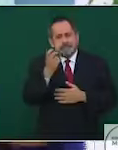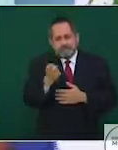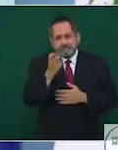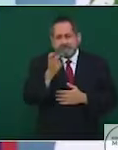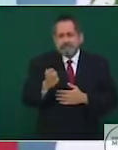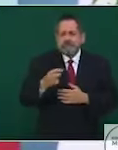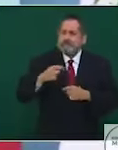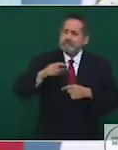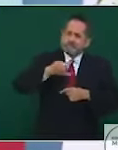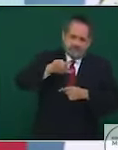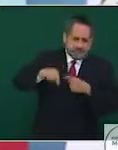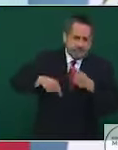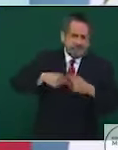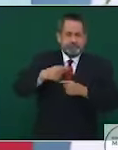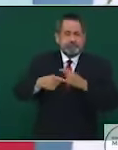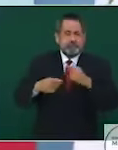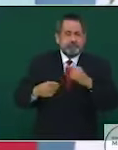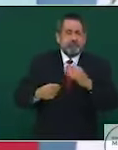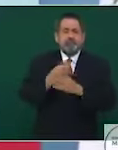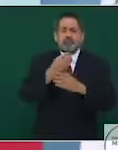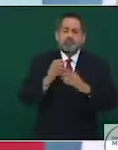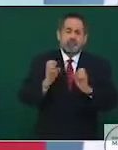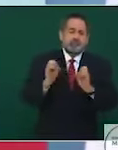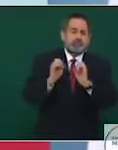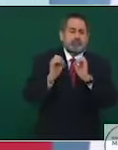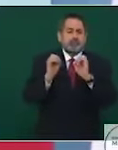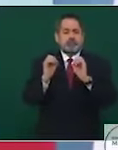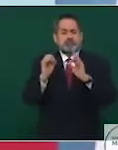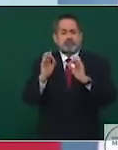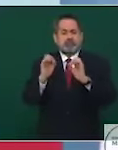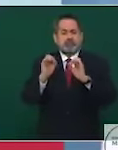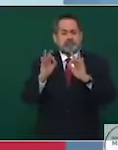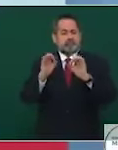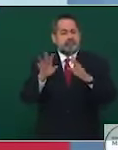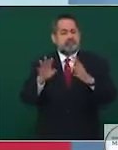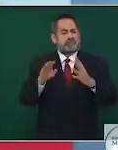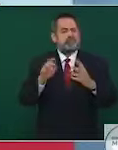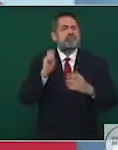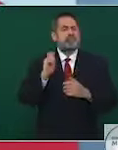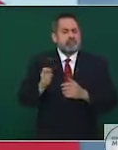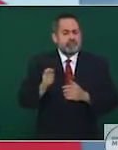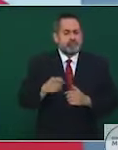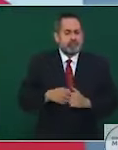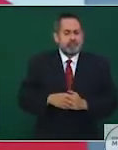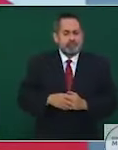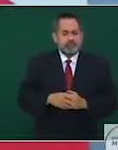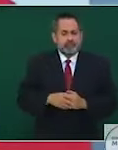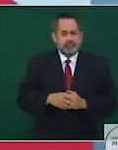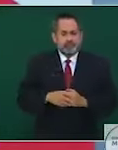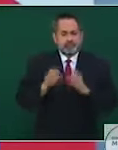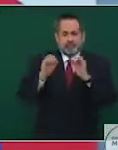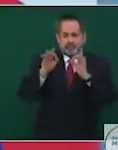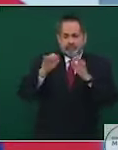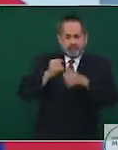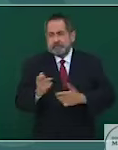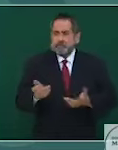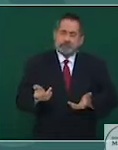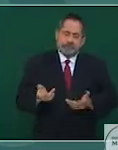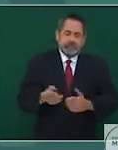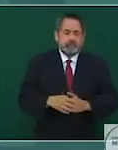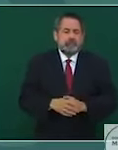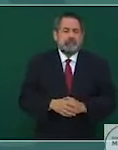las oficinas de investigación financiera